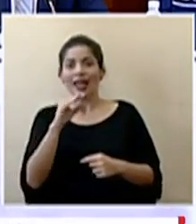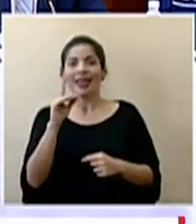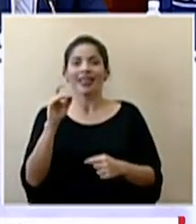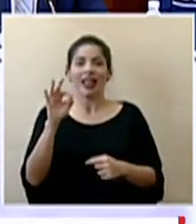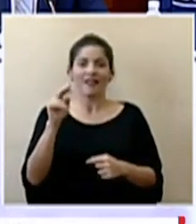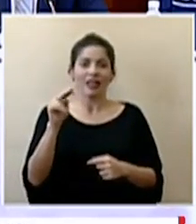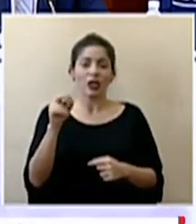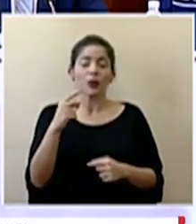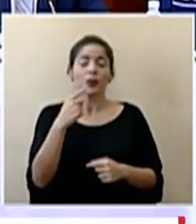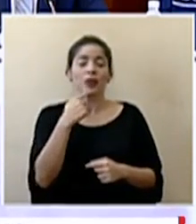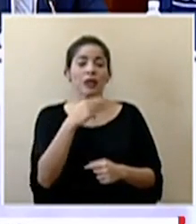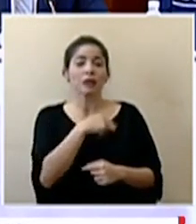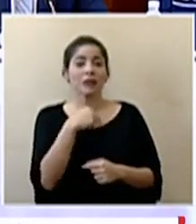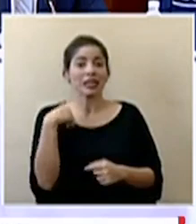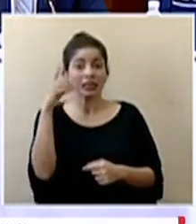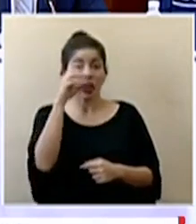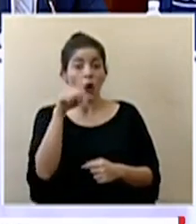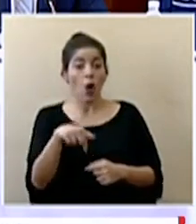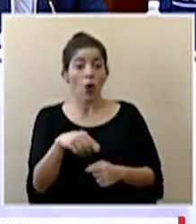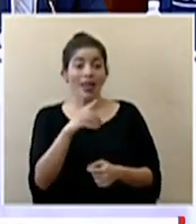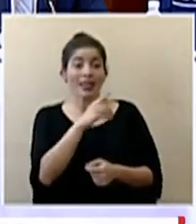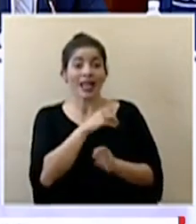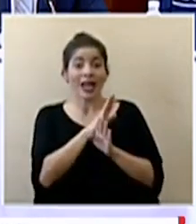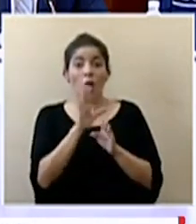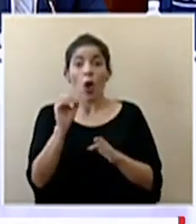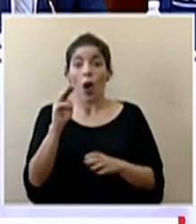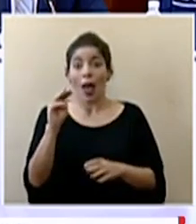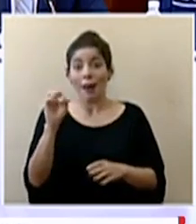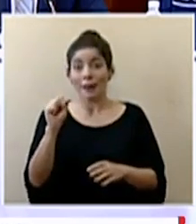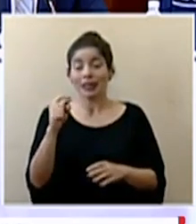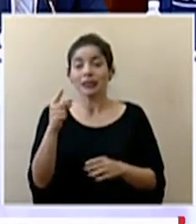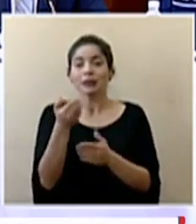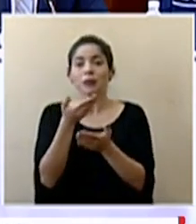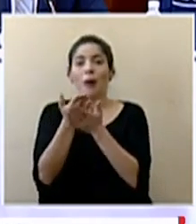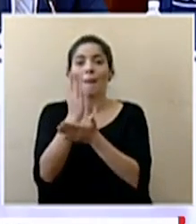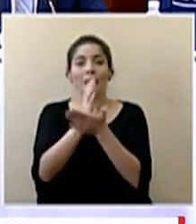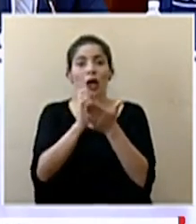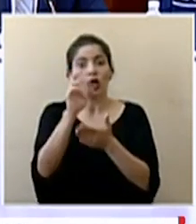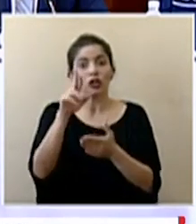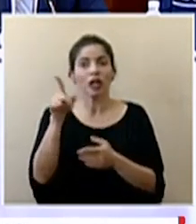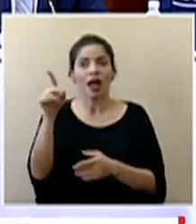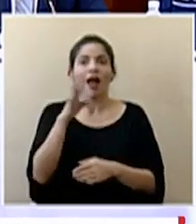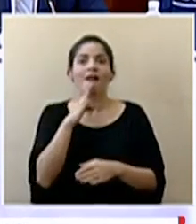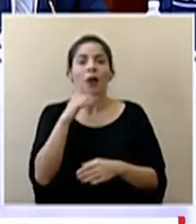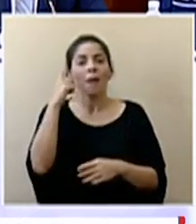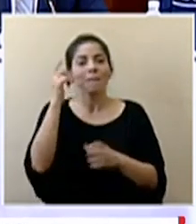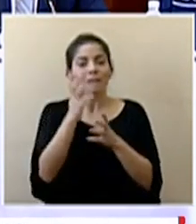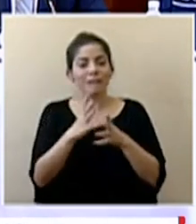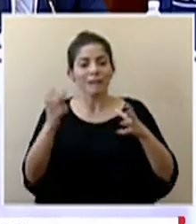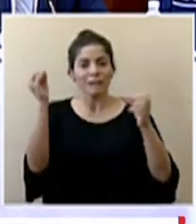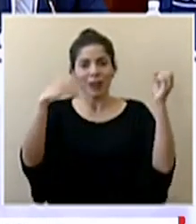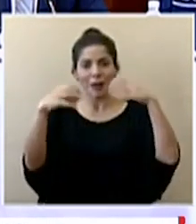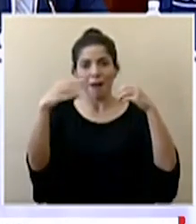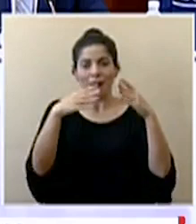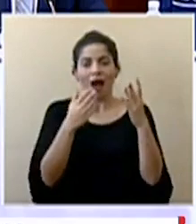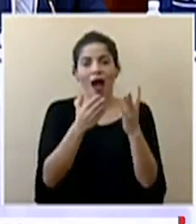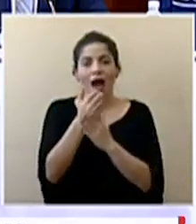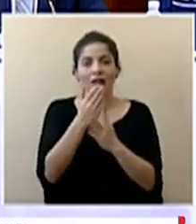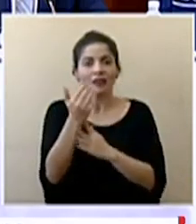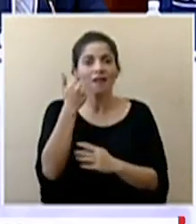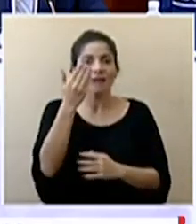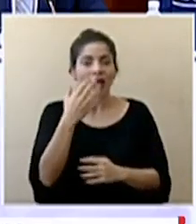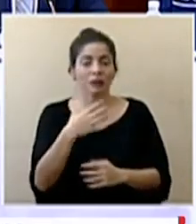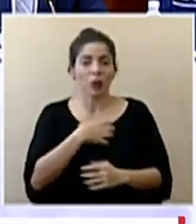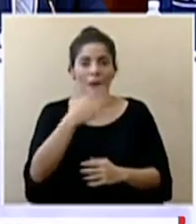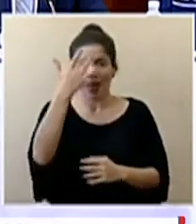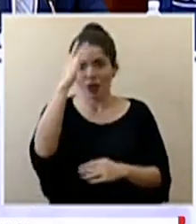Salas hoy el director general de la OMS se refirió a la propuesta formulada por Costa Rica para crear un repositorio que facilite el acceso y uso de la propiedad